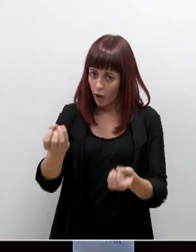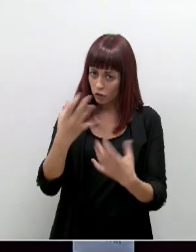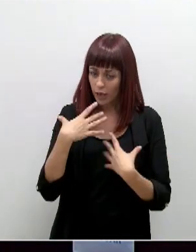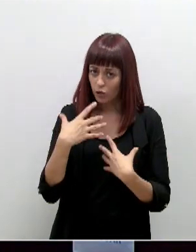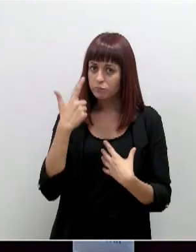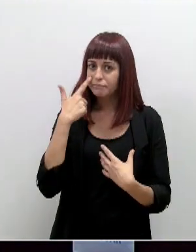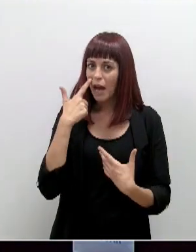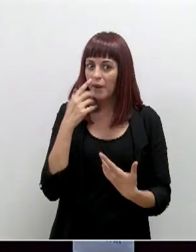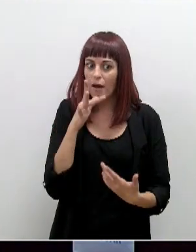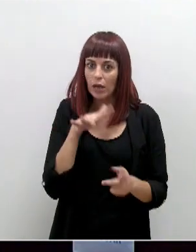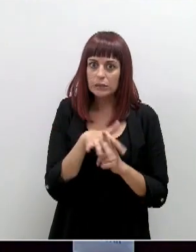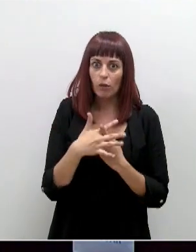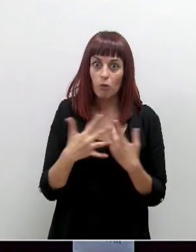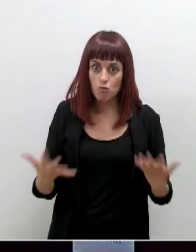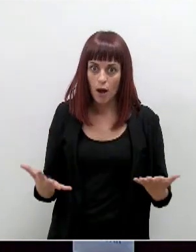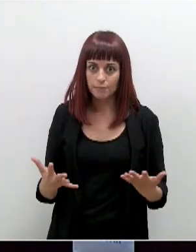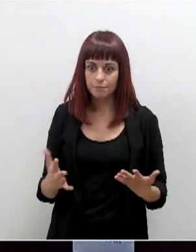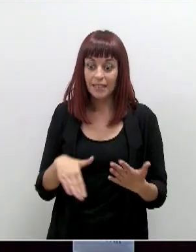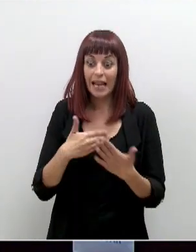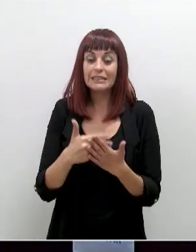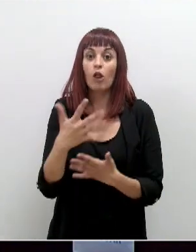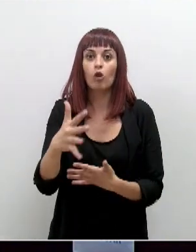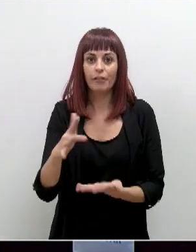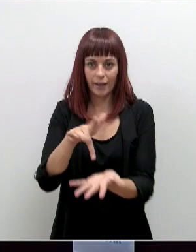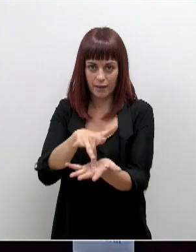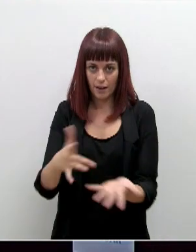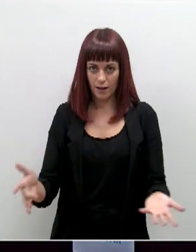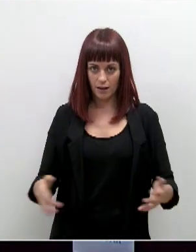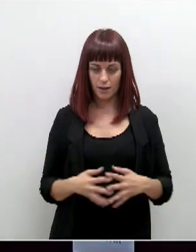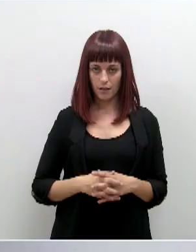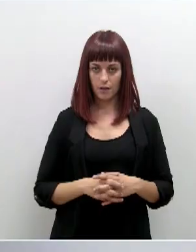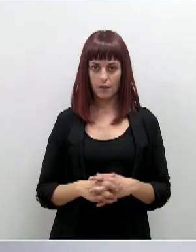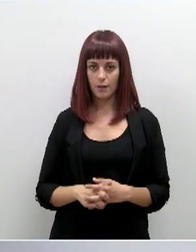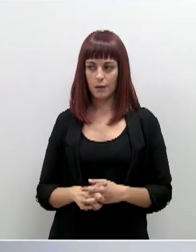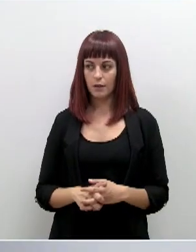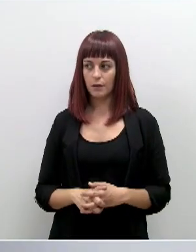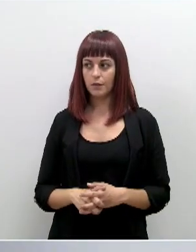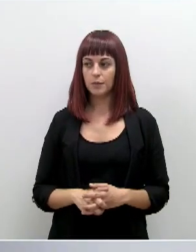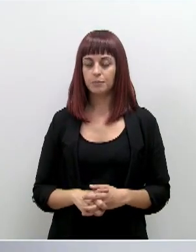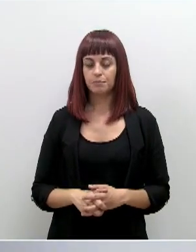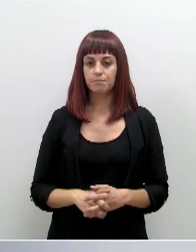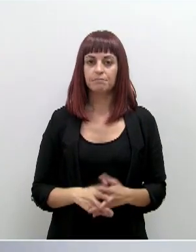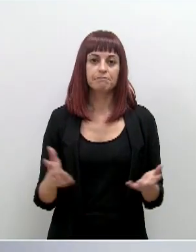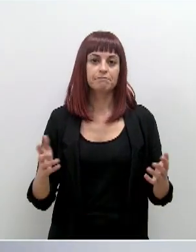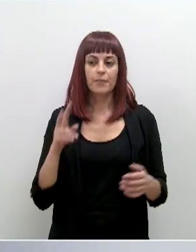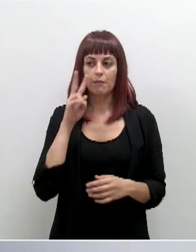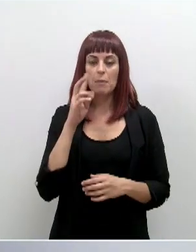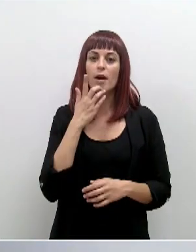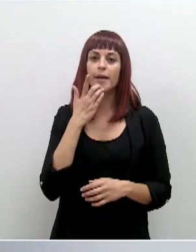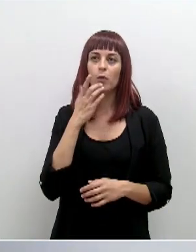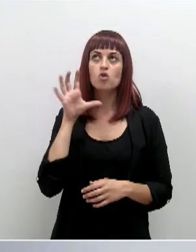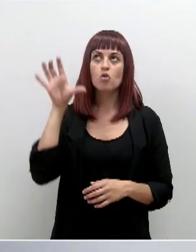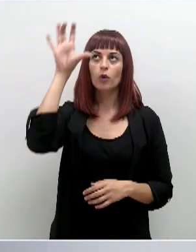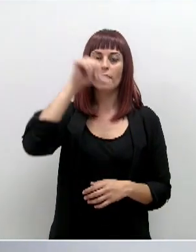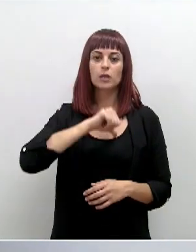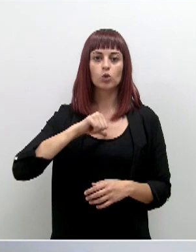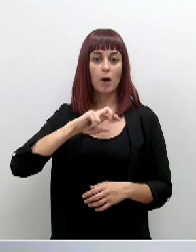nos encontramos ahora y hasta dónde podríamos llegar. Bueno, estamos viendo ejemplos en otras comunidades